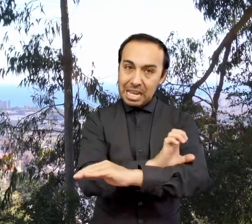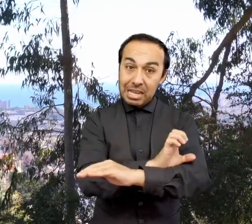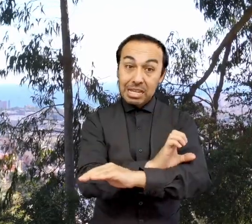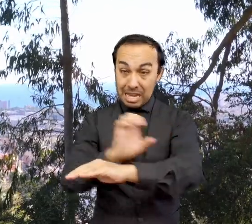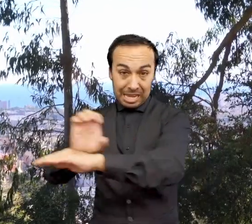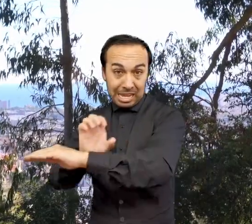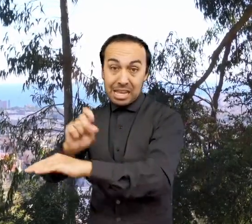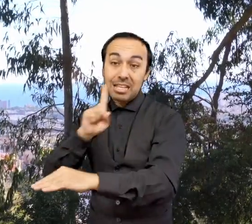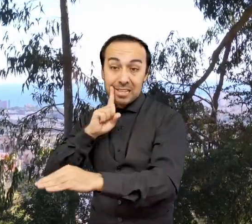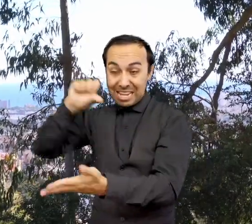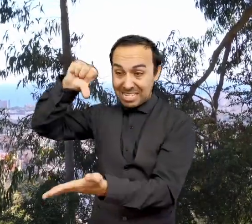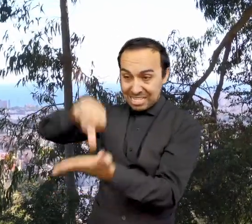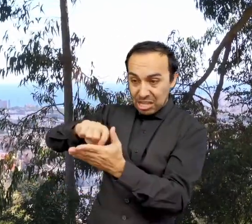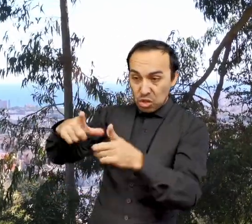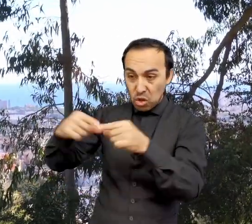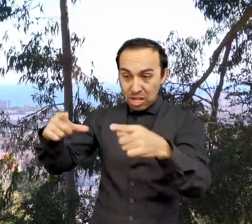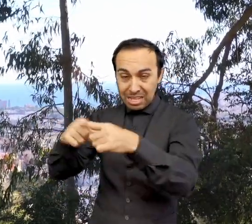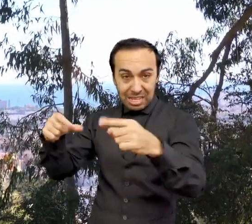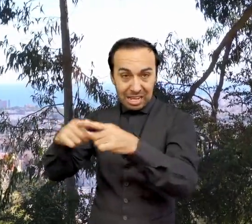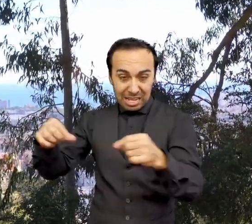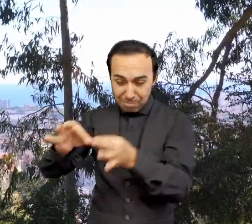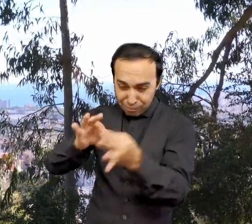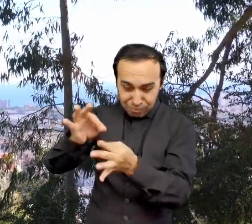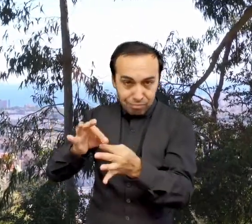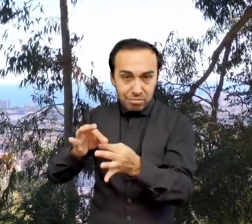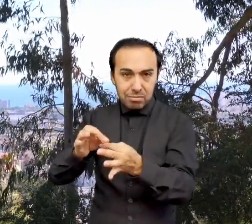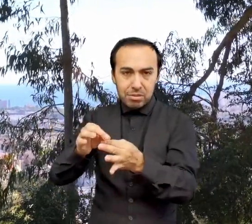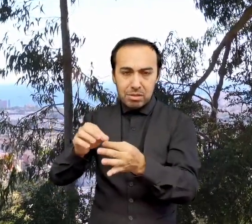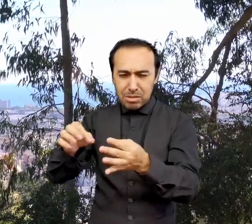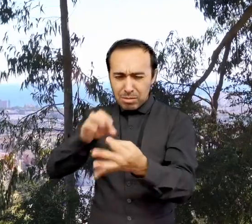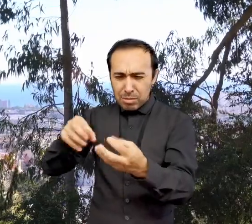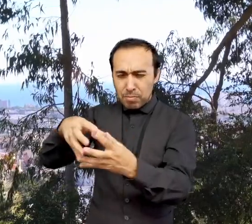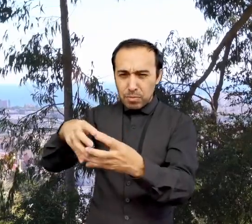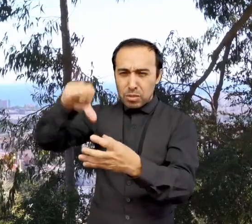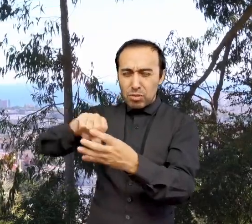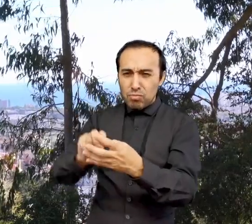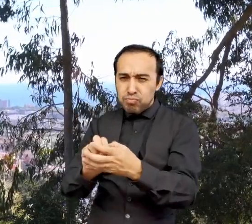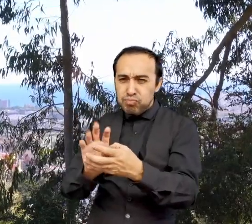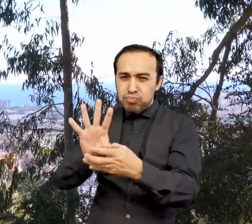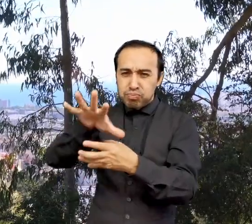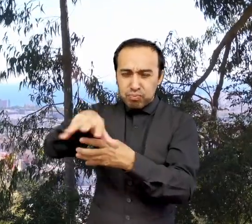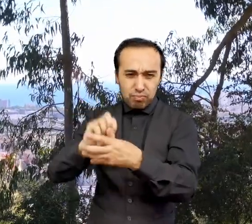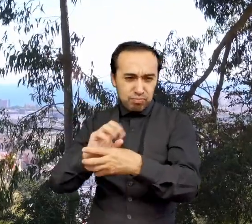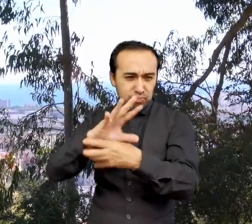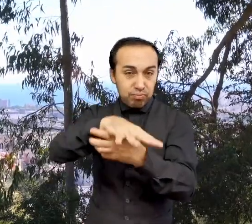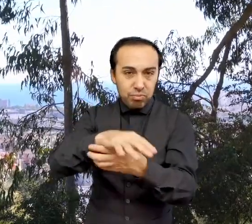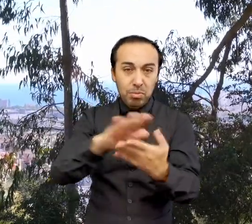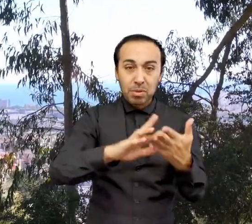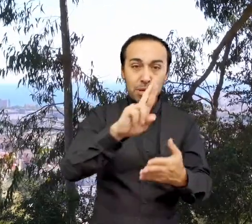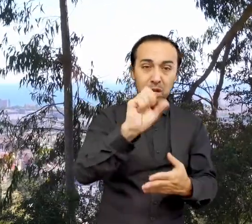en el centro de las estrellas por fusión nuclear es transportada hacia el exterior mediante dos mecanismos,